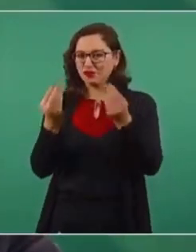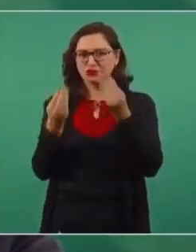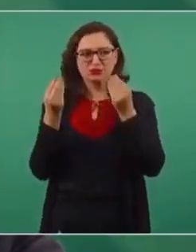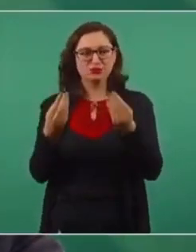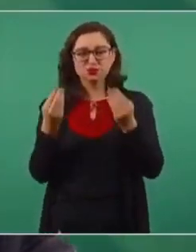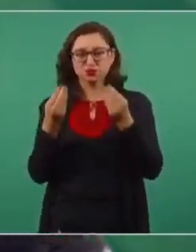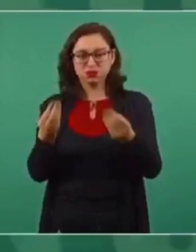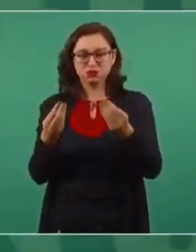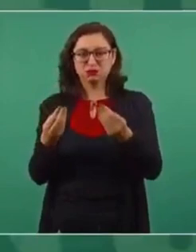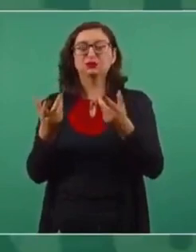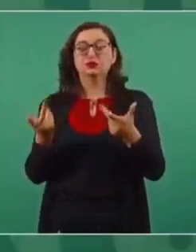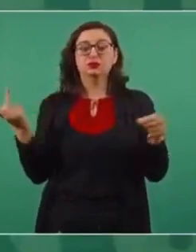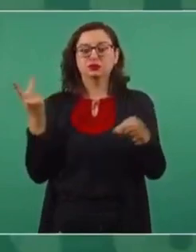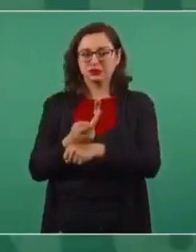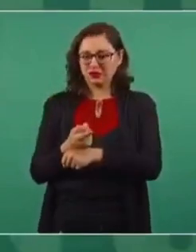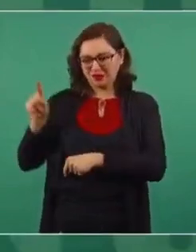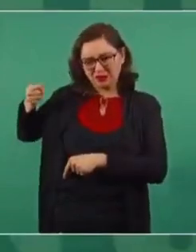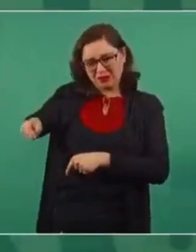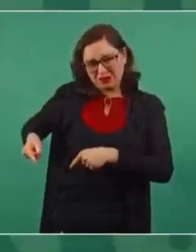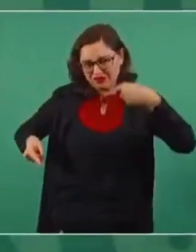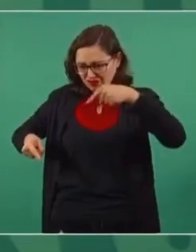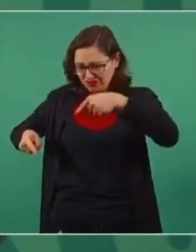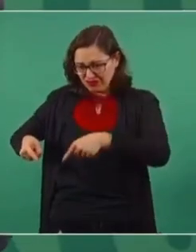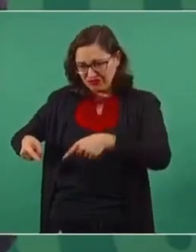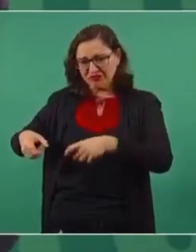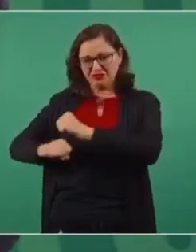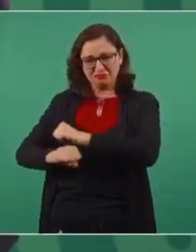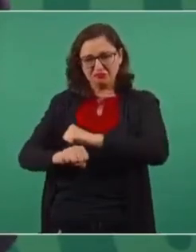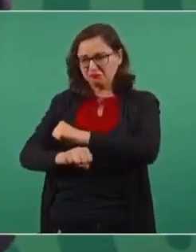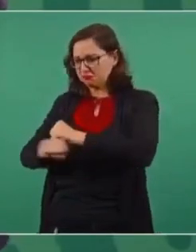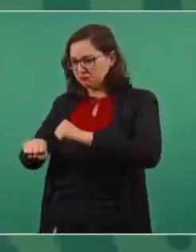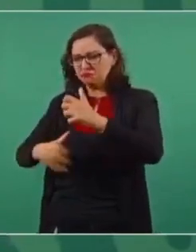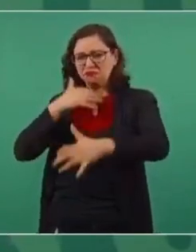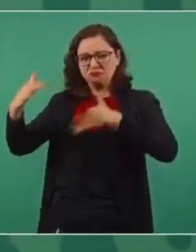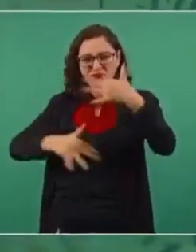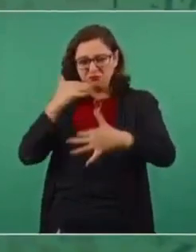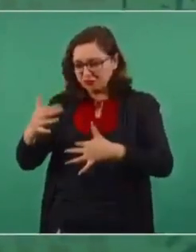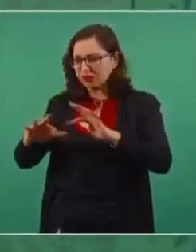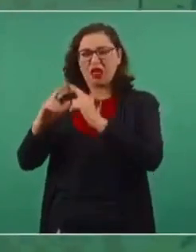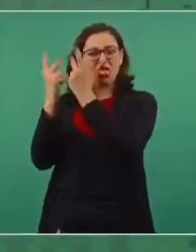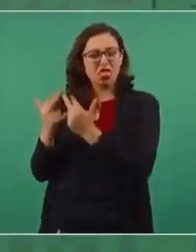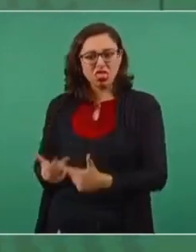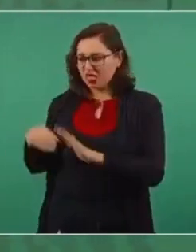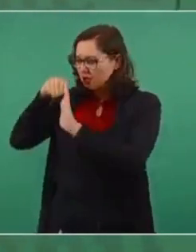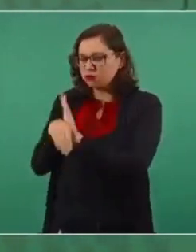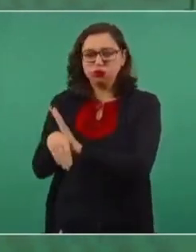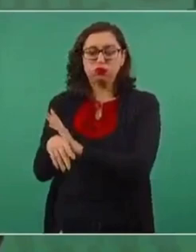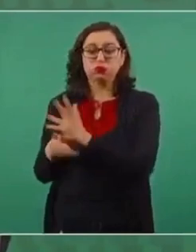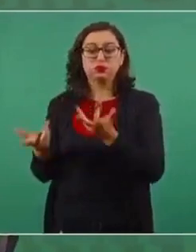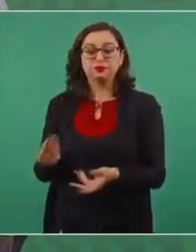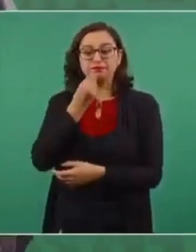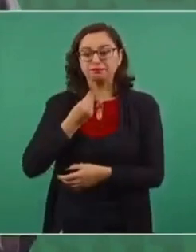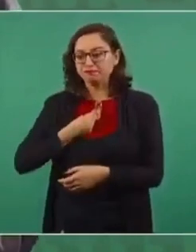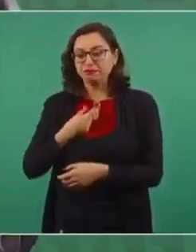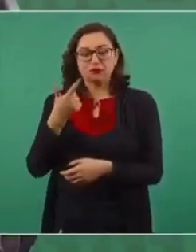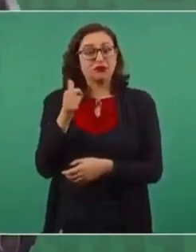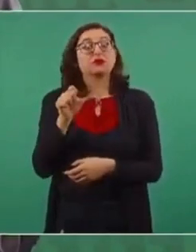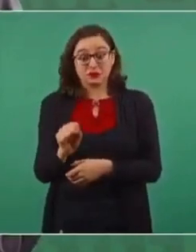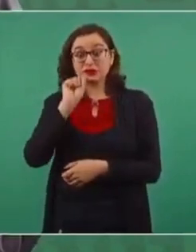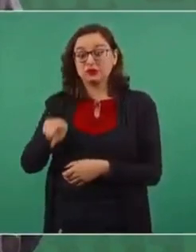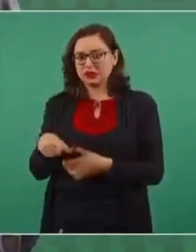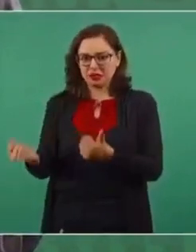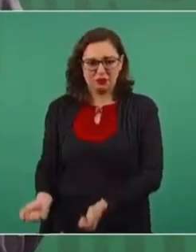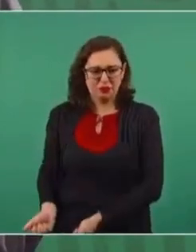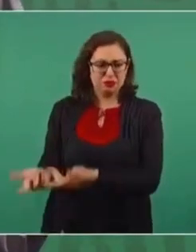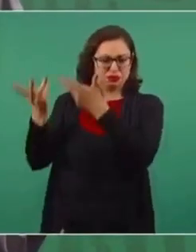inyectando a los pozos nitrógeno y se contaminaron los pozos, quedó combustible, quedó petróleo y tuvieron que quemar muchísimo gas a la